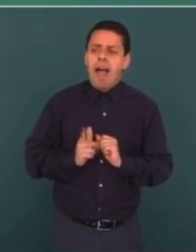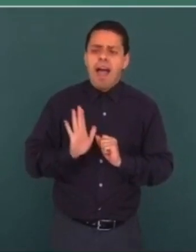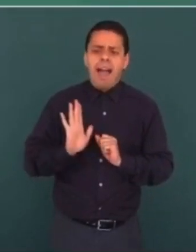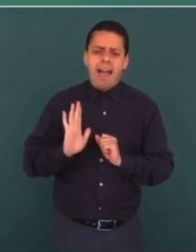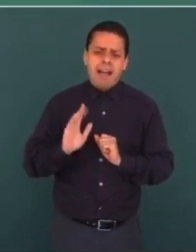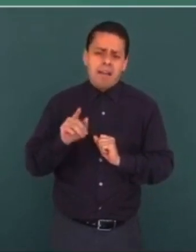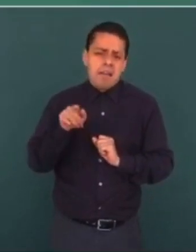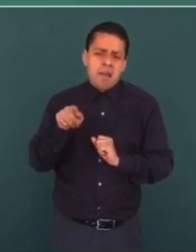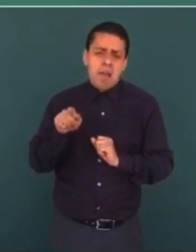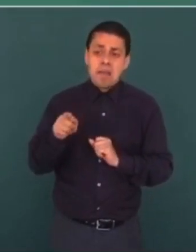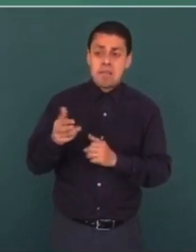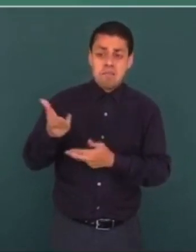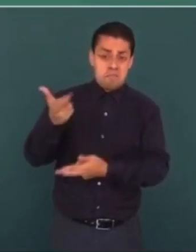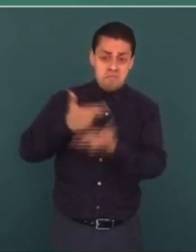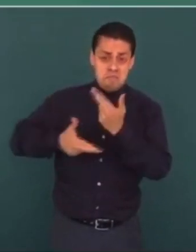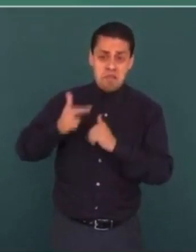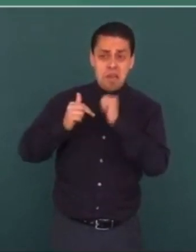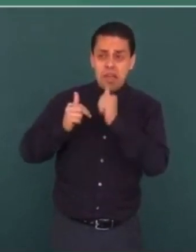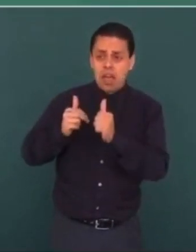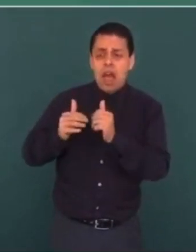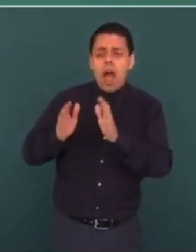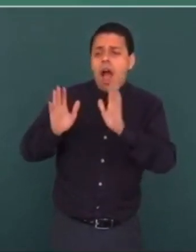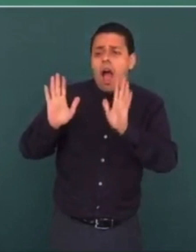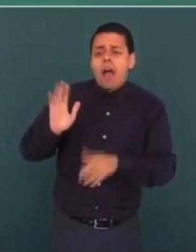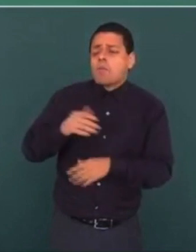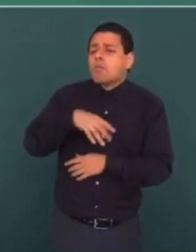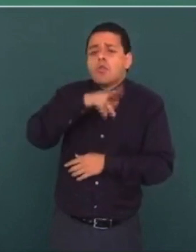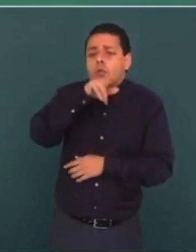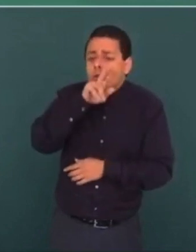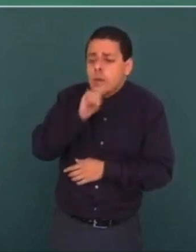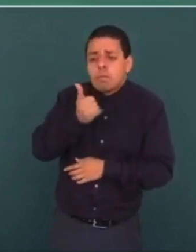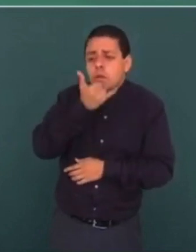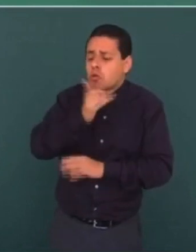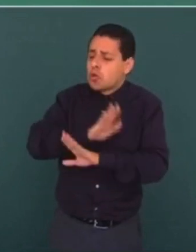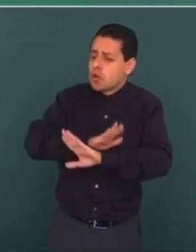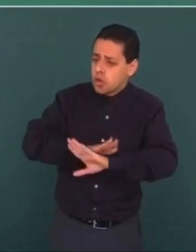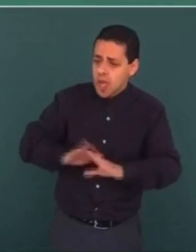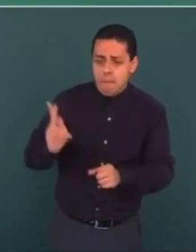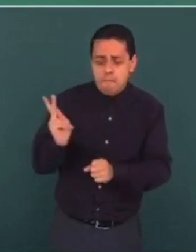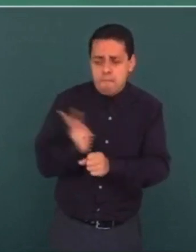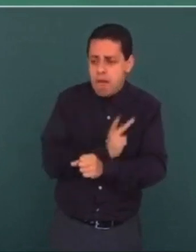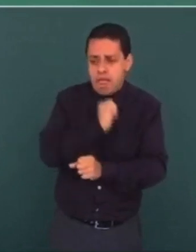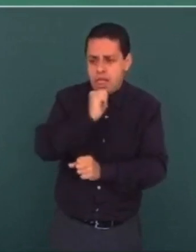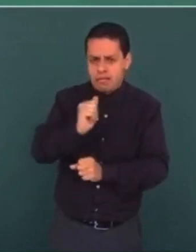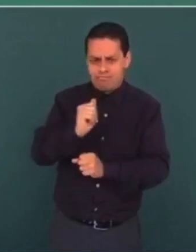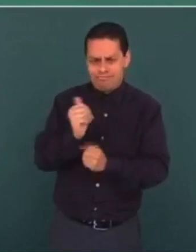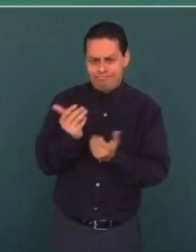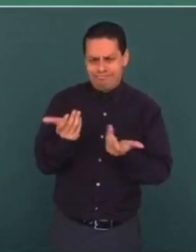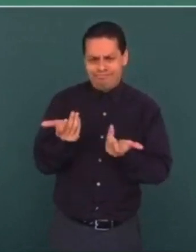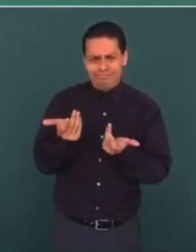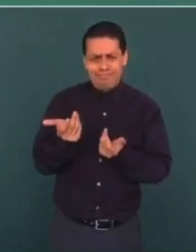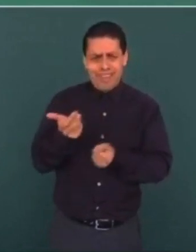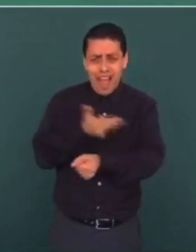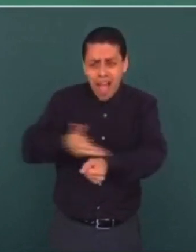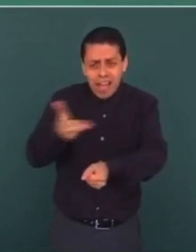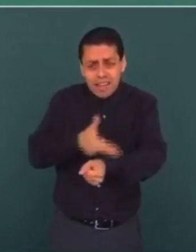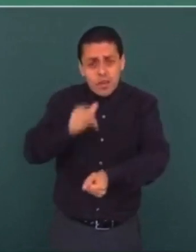por atendidos si no se repara el daño?